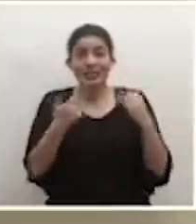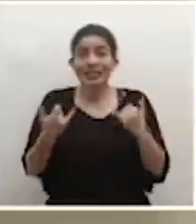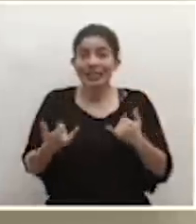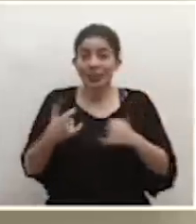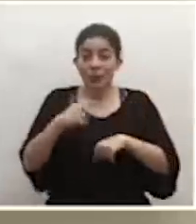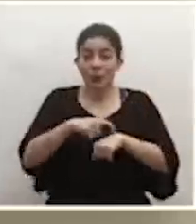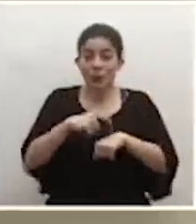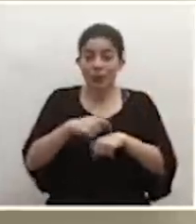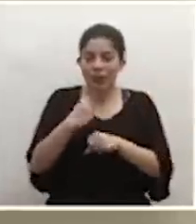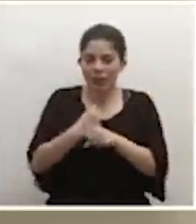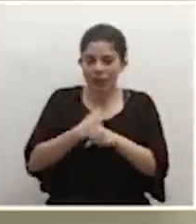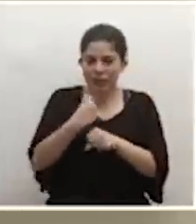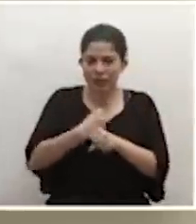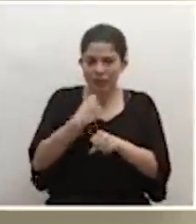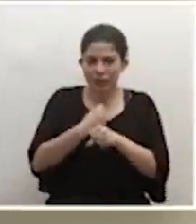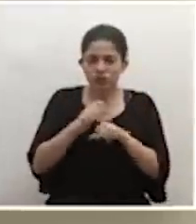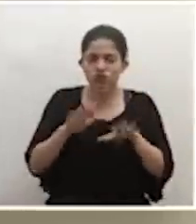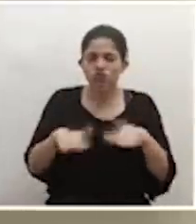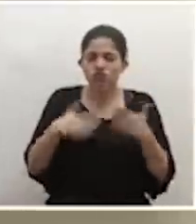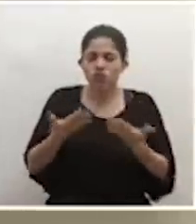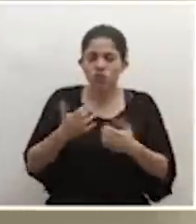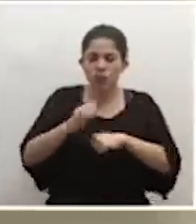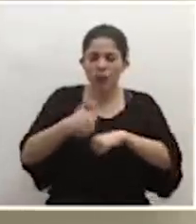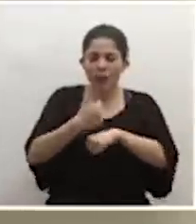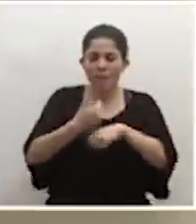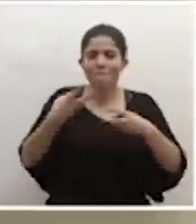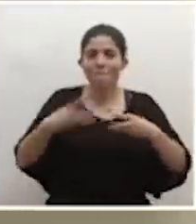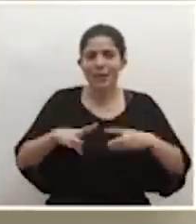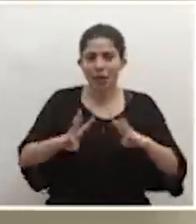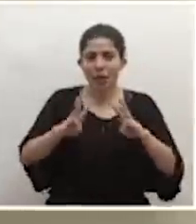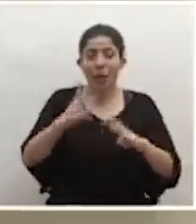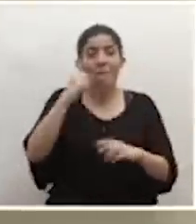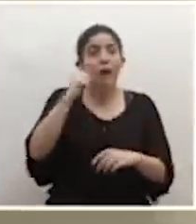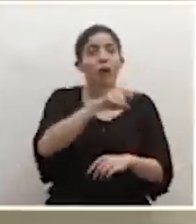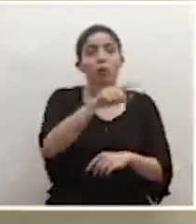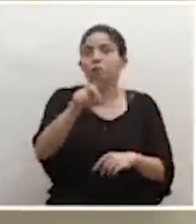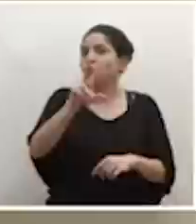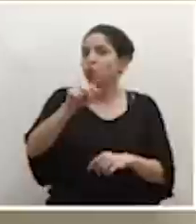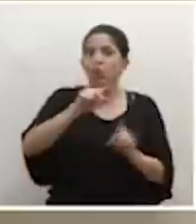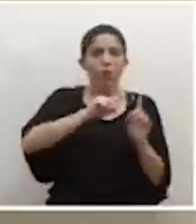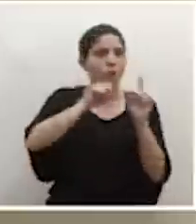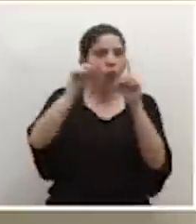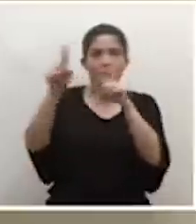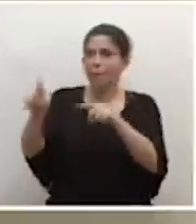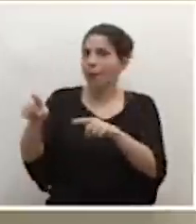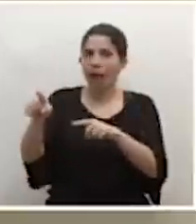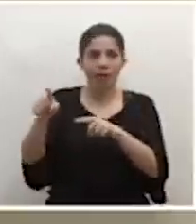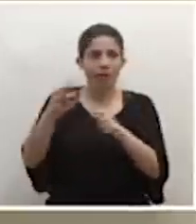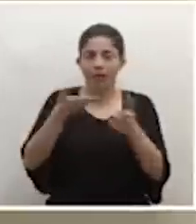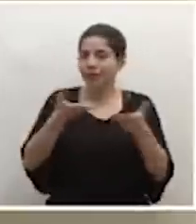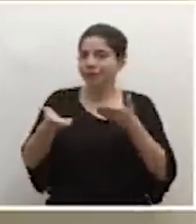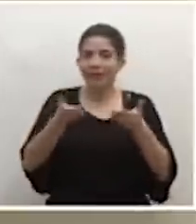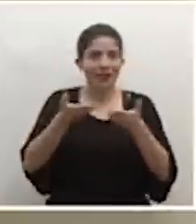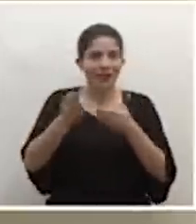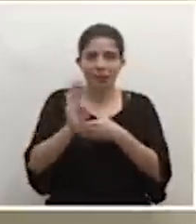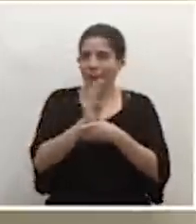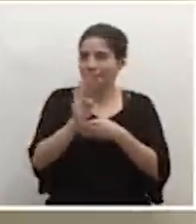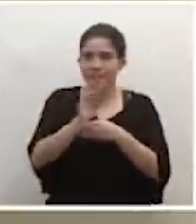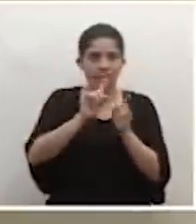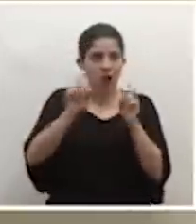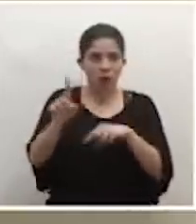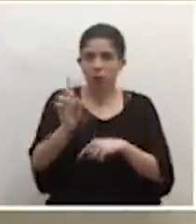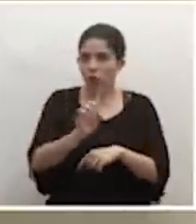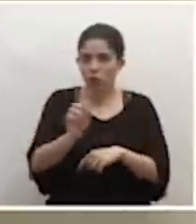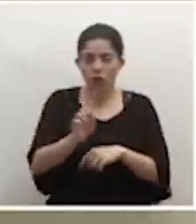momento ya trabajando en el mecanismo para que ustedes no se movilicen hacia los servicios bancarios